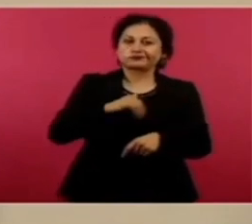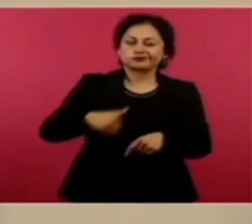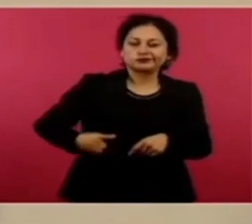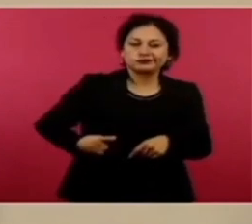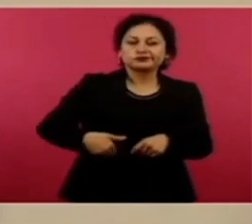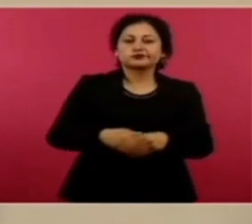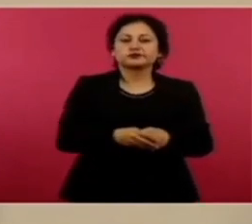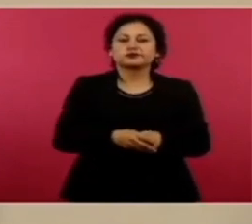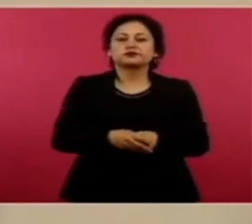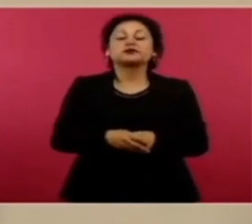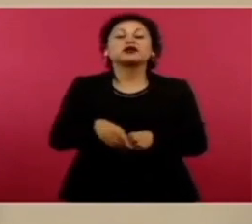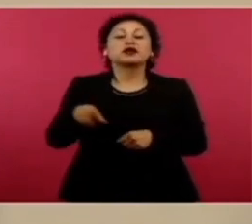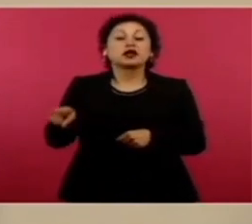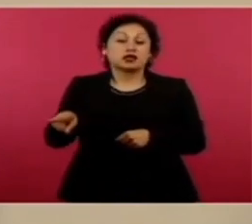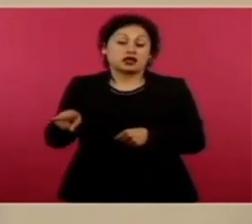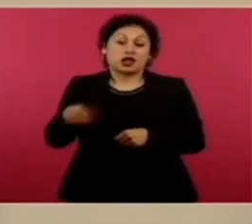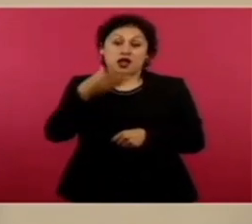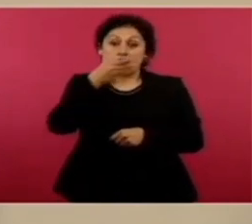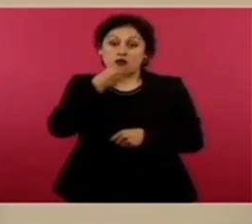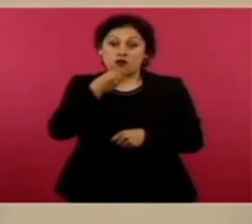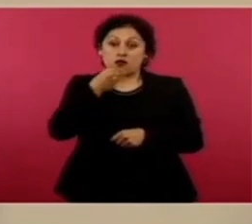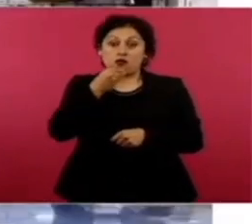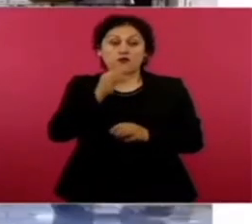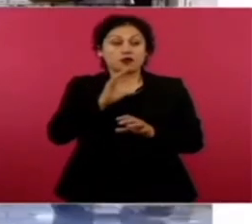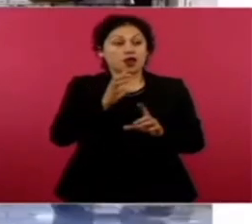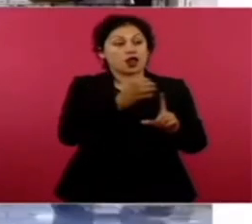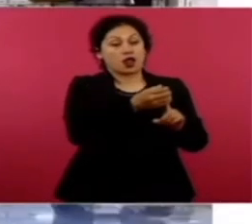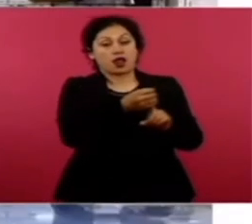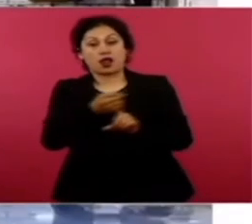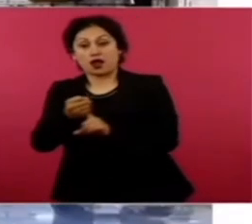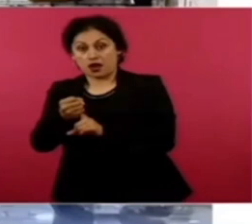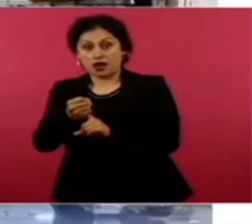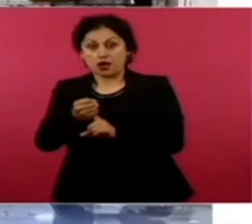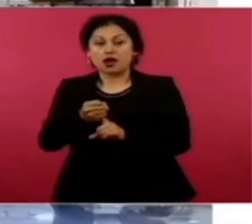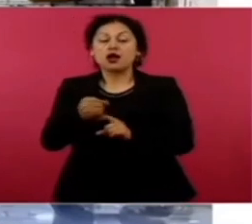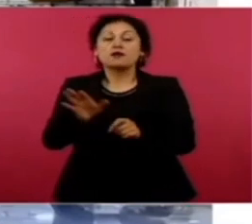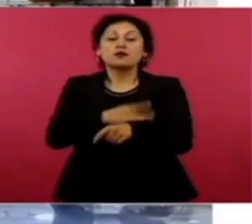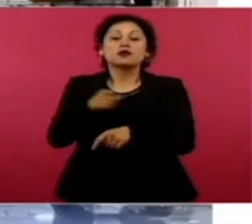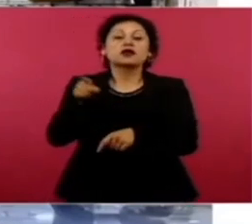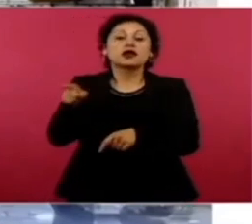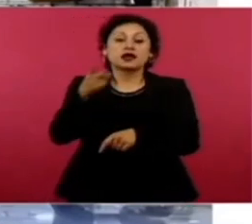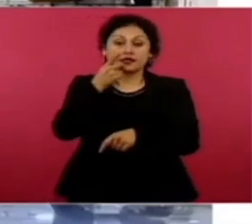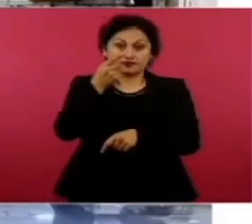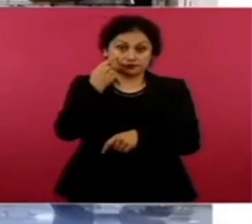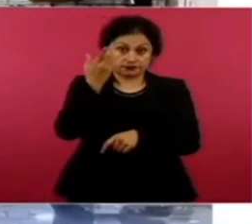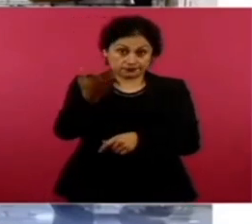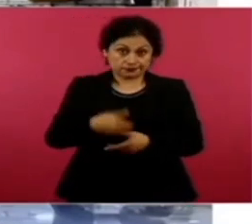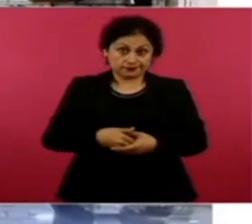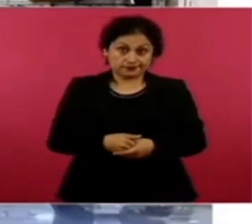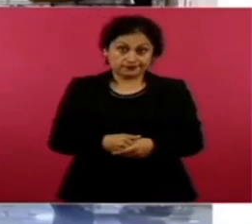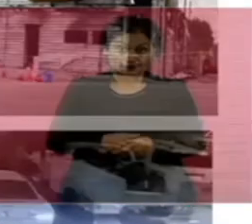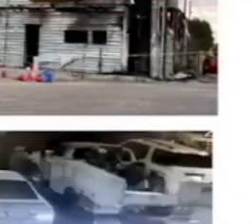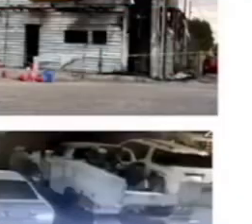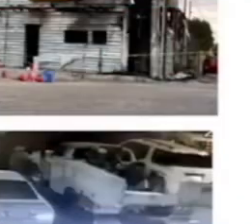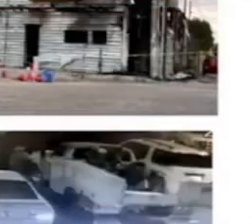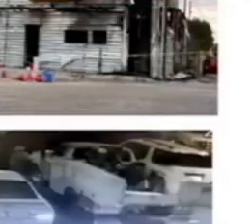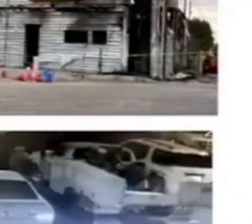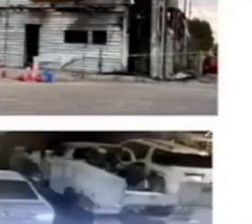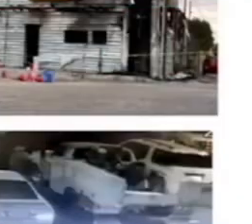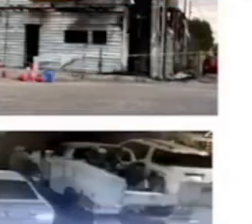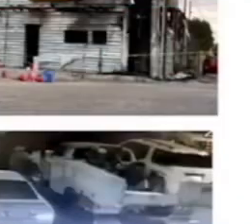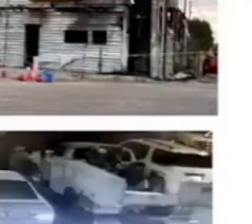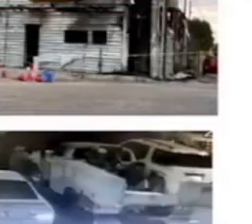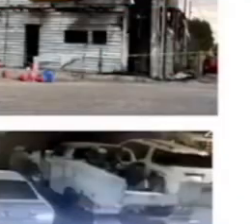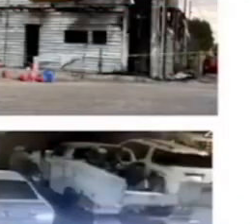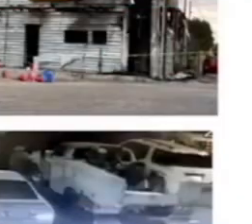adolescente y su bebé de 15 días, de nacido esto en Iztapalapa, aquí en la Ciudad de en octubre del